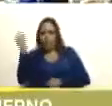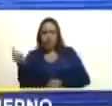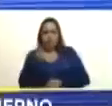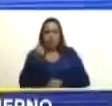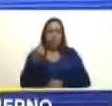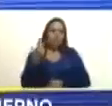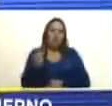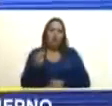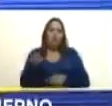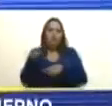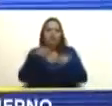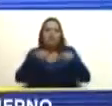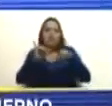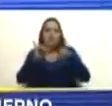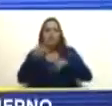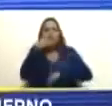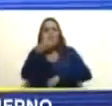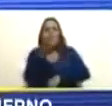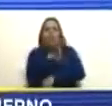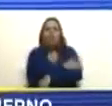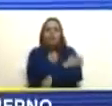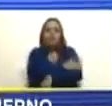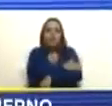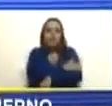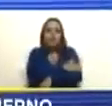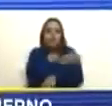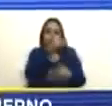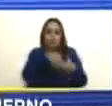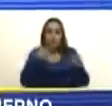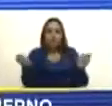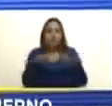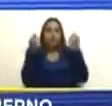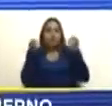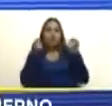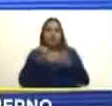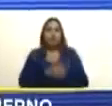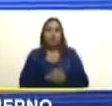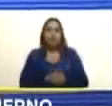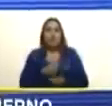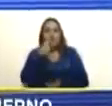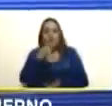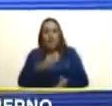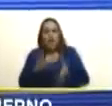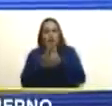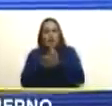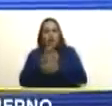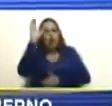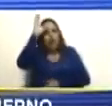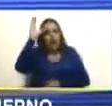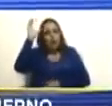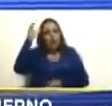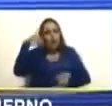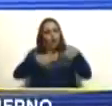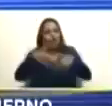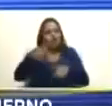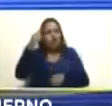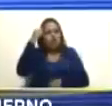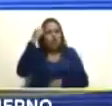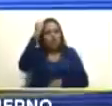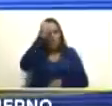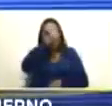lo dijeron ustedes opositores en la campaña como lo dijo mi amigo Caprile Radoz cuando votó el domingo